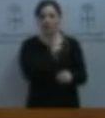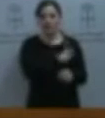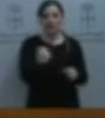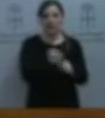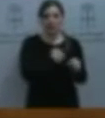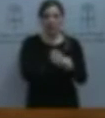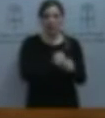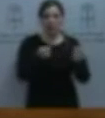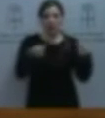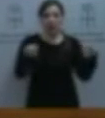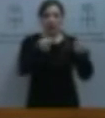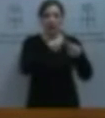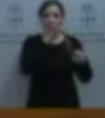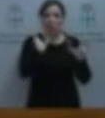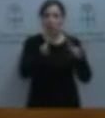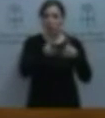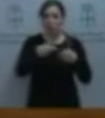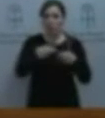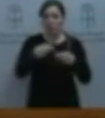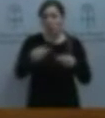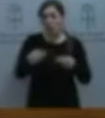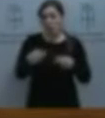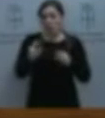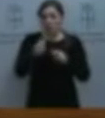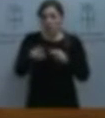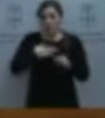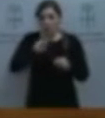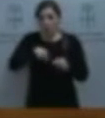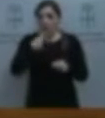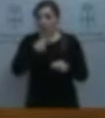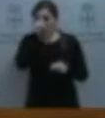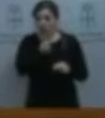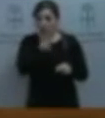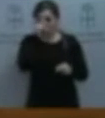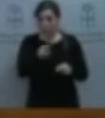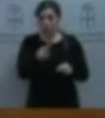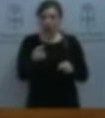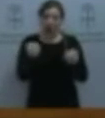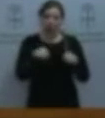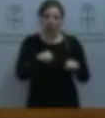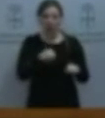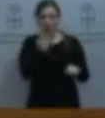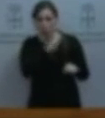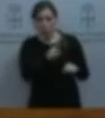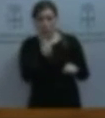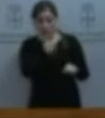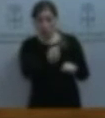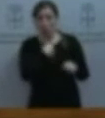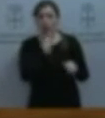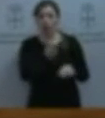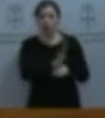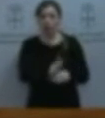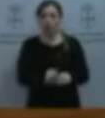concertada, que nuestro grupo parlamentario ya les ha mostrado todos los respetos en numerosas ocasiones, mal que le pese al sucedicho portavoz,